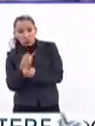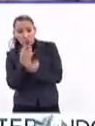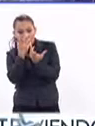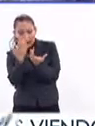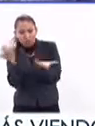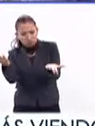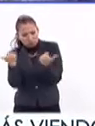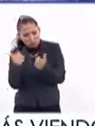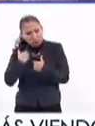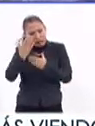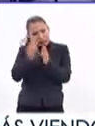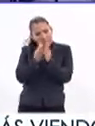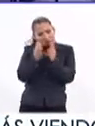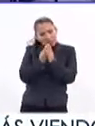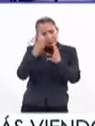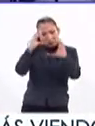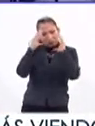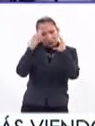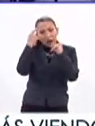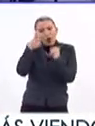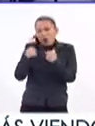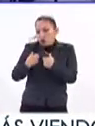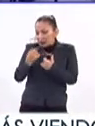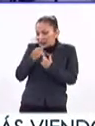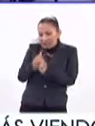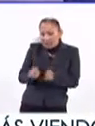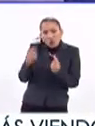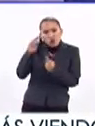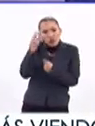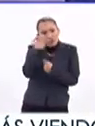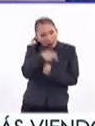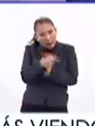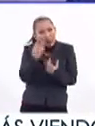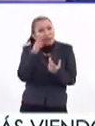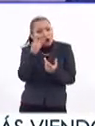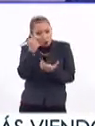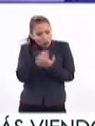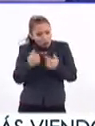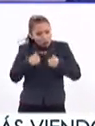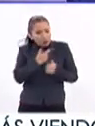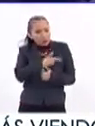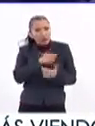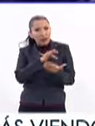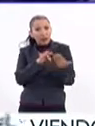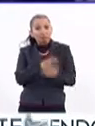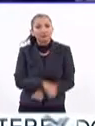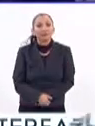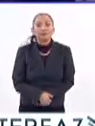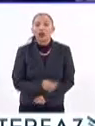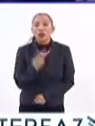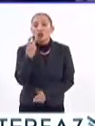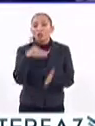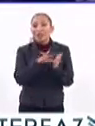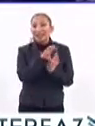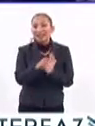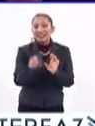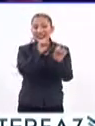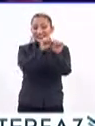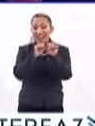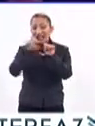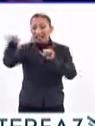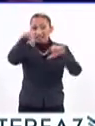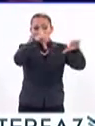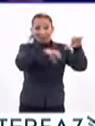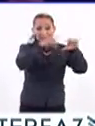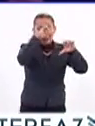poeta, digo, ¿sabes qué? ¿Por no me das un tallercito con mis chicos a la universidad? Para que vean que no soy la única que le gusta leer. Las 2.500 salas de